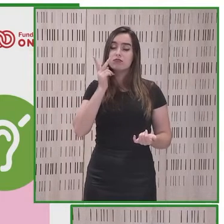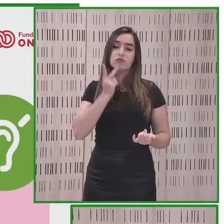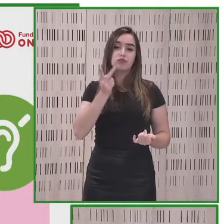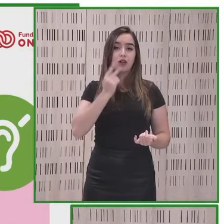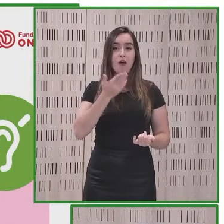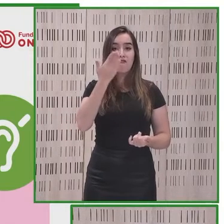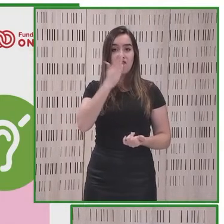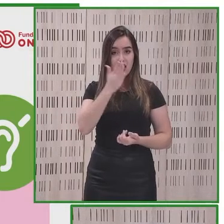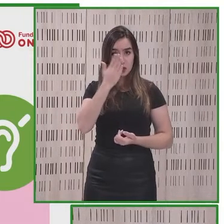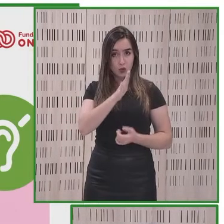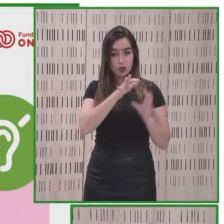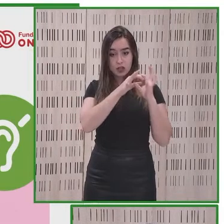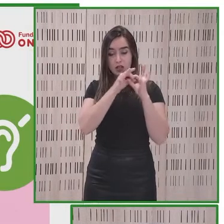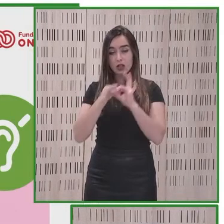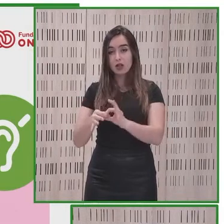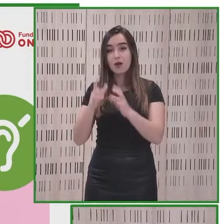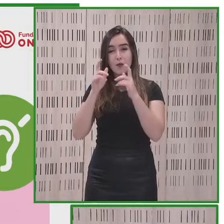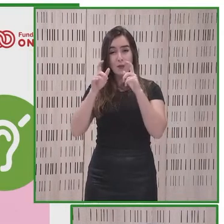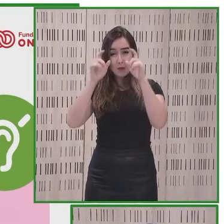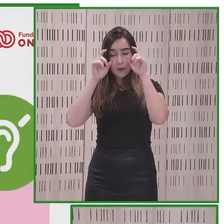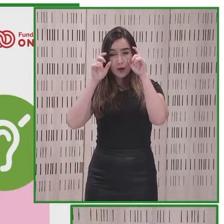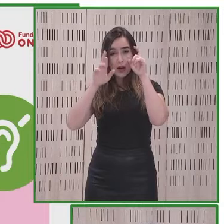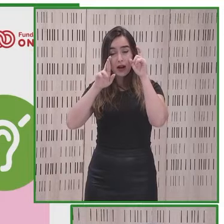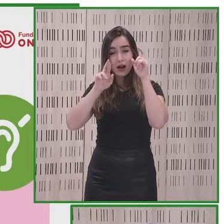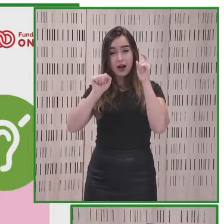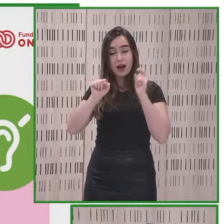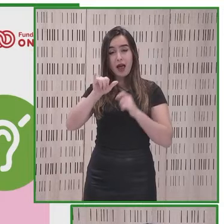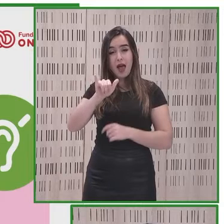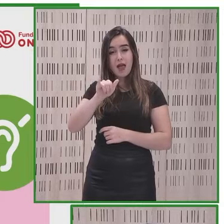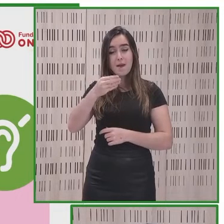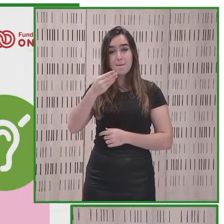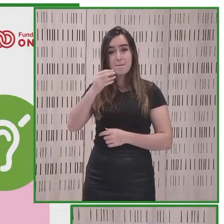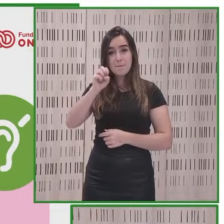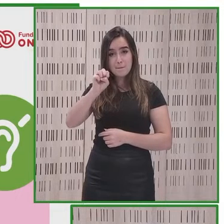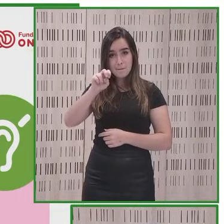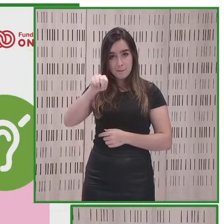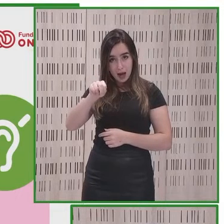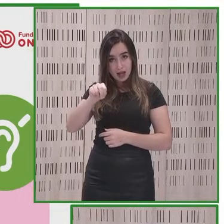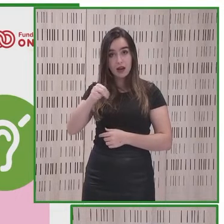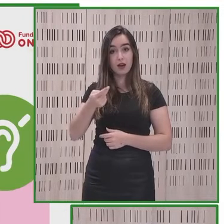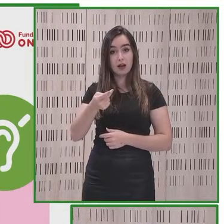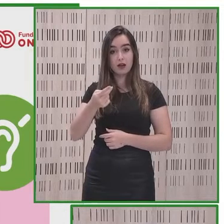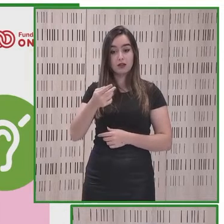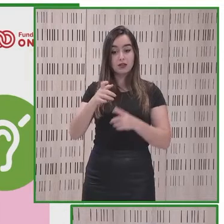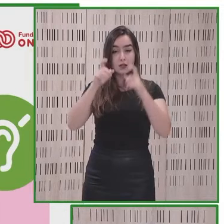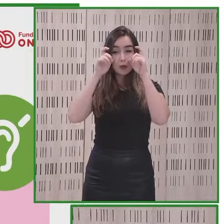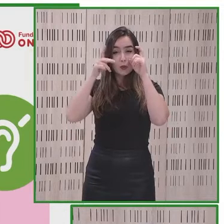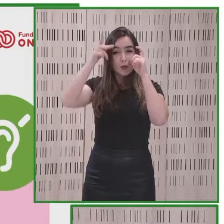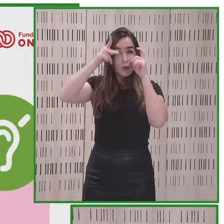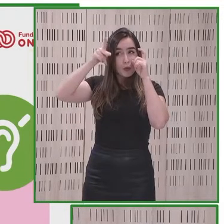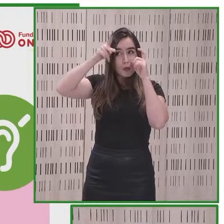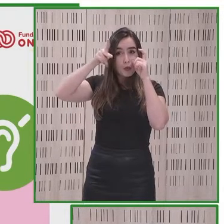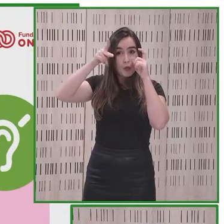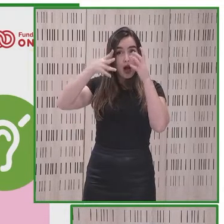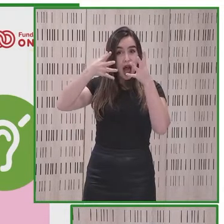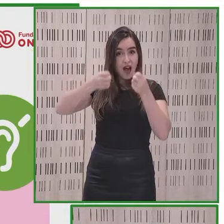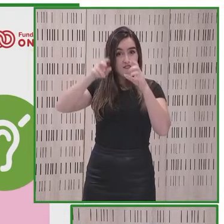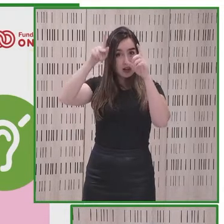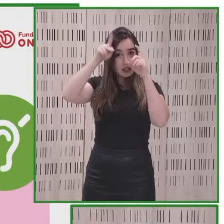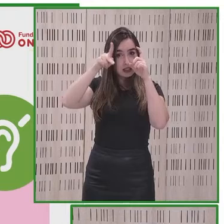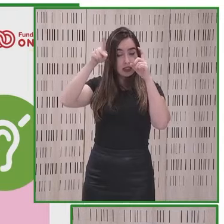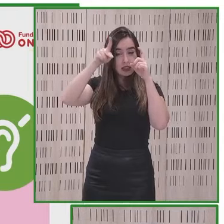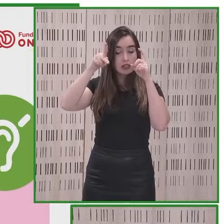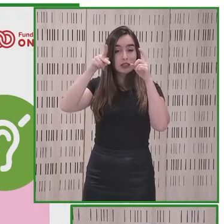ese acuerdo con Ray-Ban a través de las gafas y esa cámara que va en las gafas para poder tener